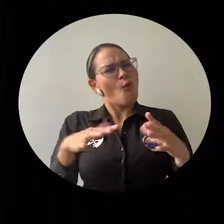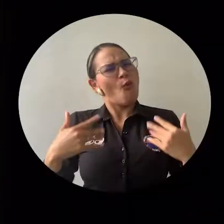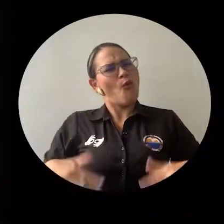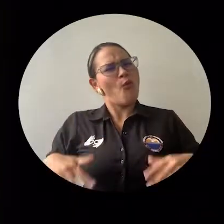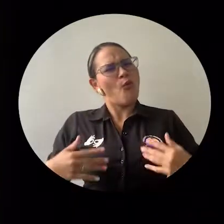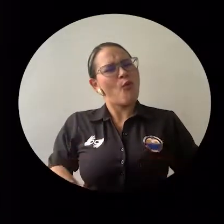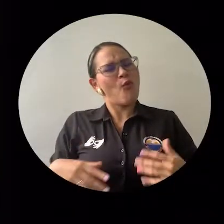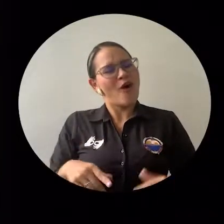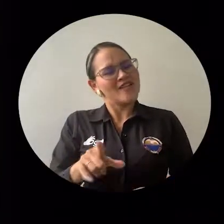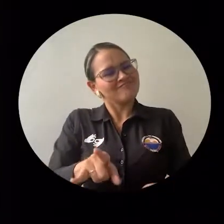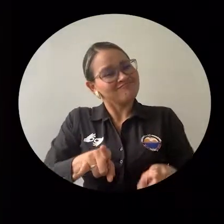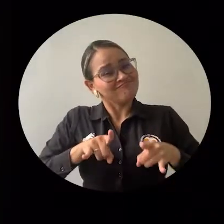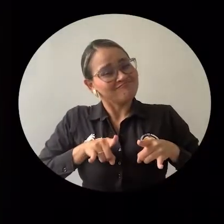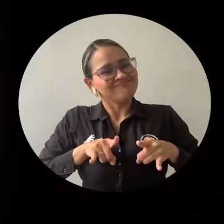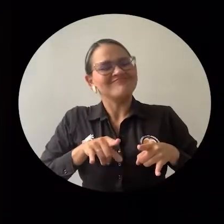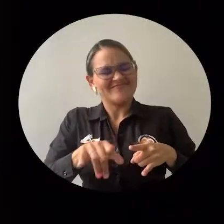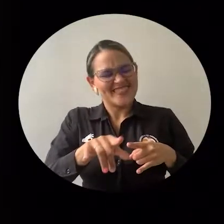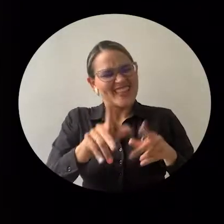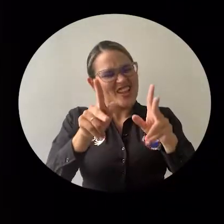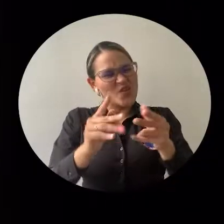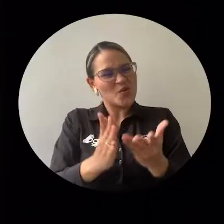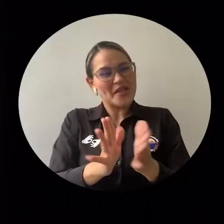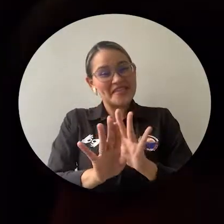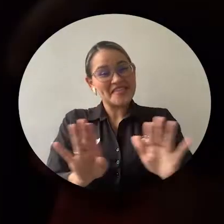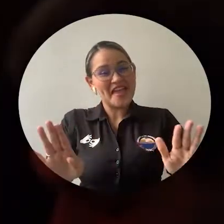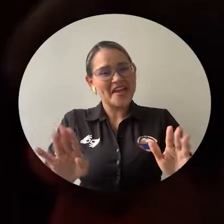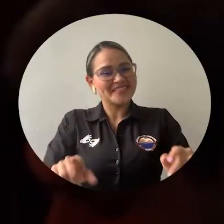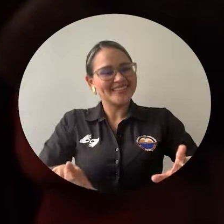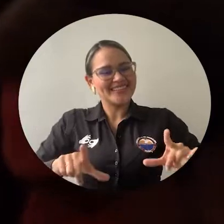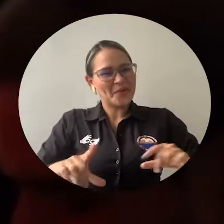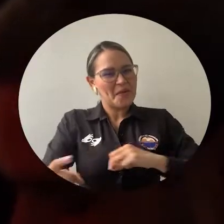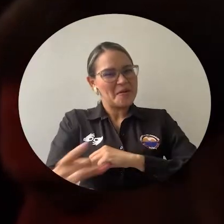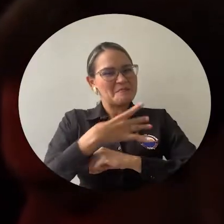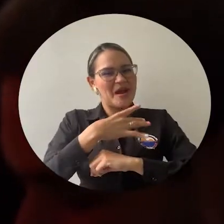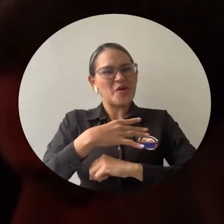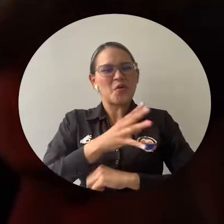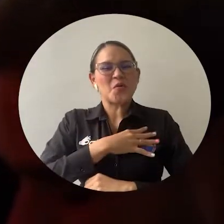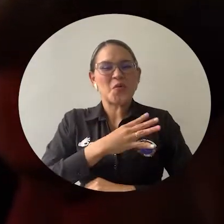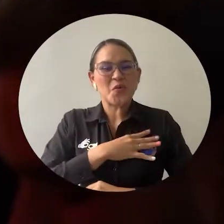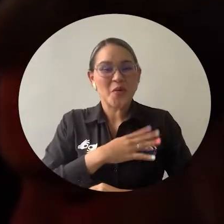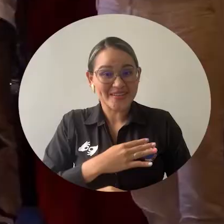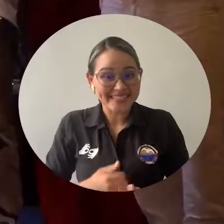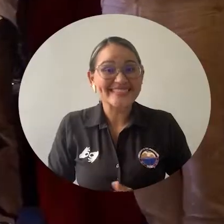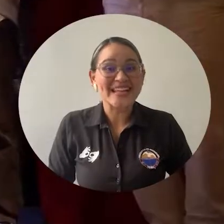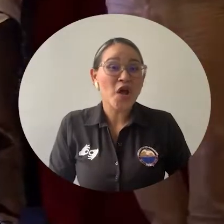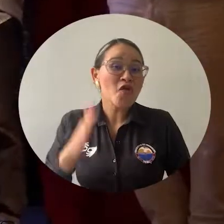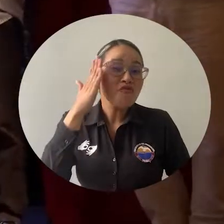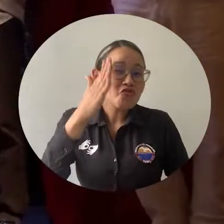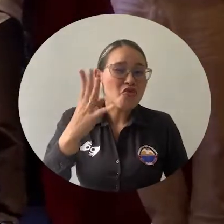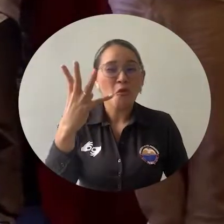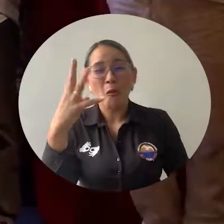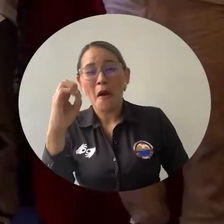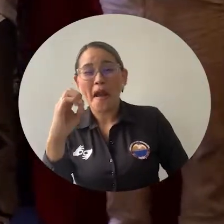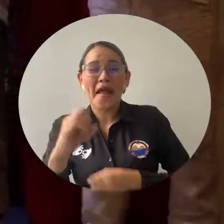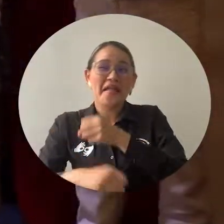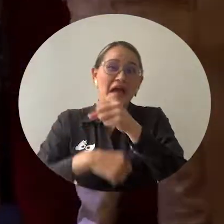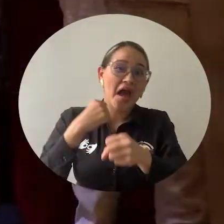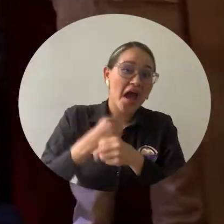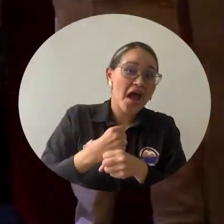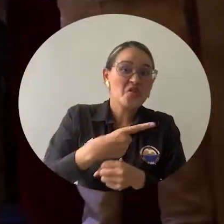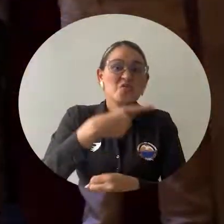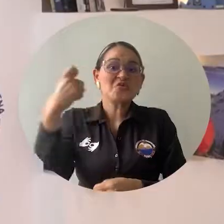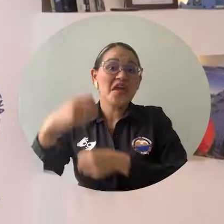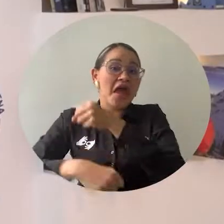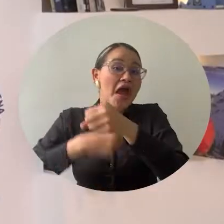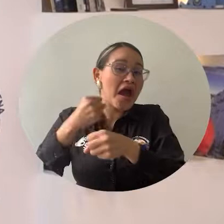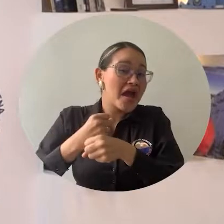y cómo el alumno siempre supera al maestro. Y cuando esos alumnos estén aquí, en 40 años, que arribemos a 100 años, y tal